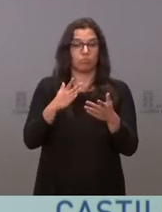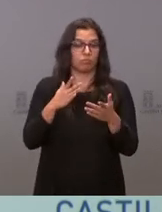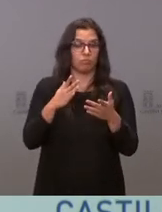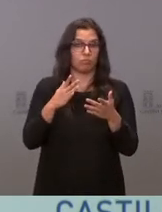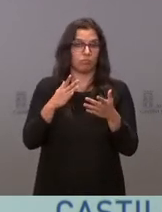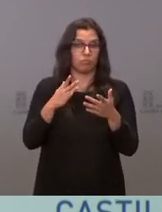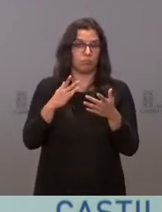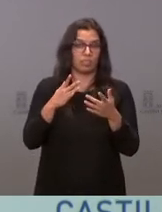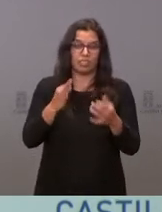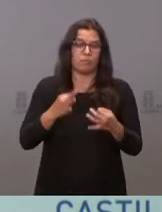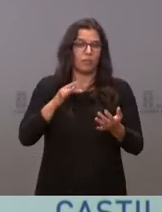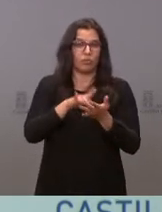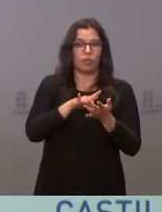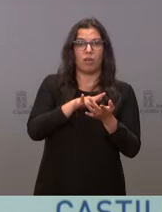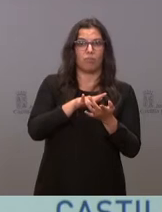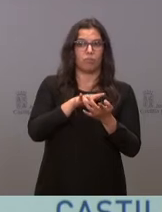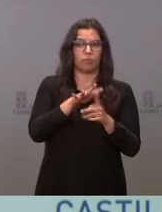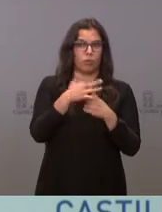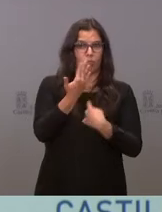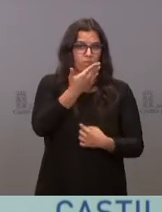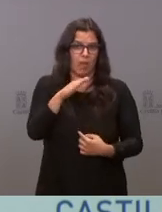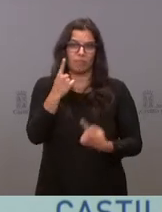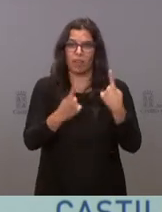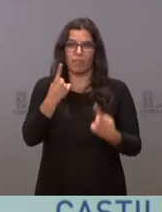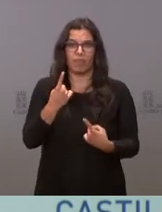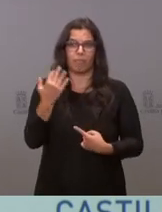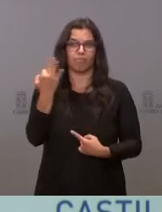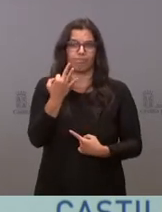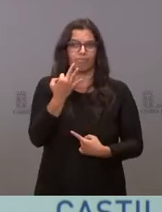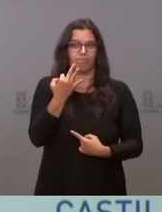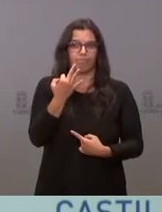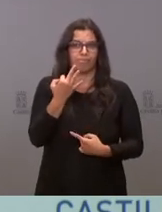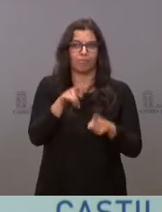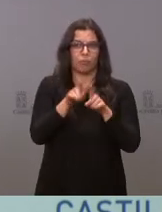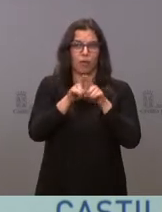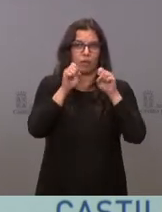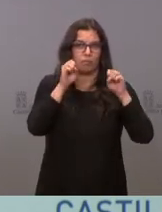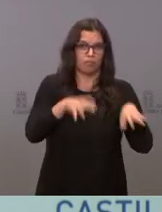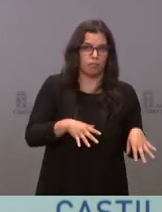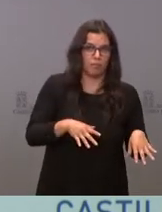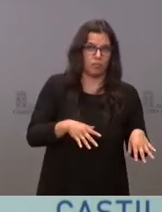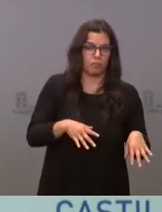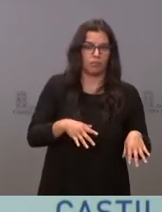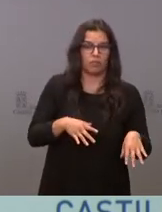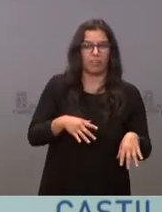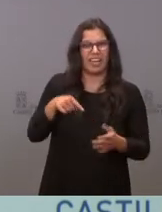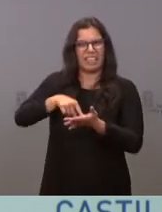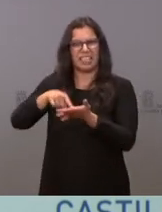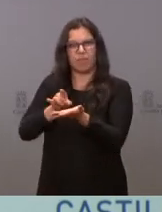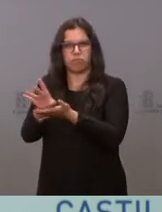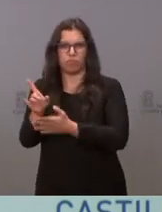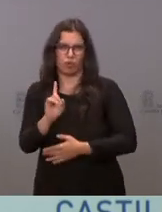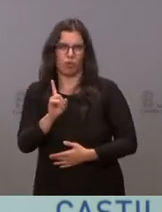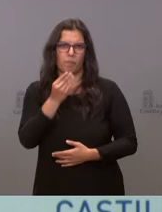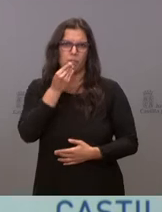hay que anunciar dimisiones. Siempre es mejor eso que exigir ceses. Un buen